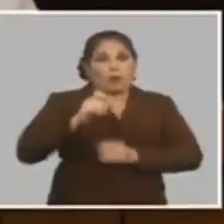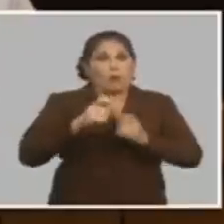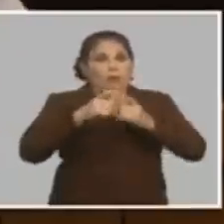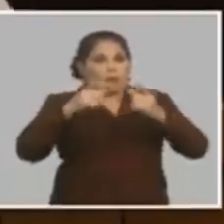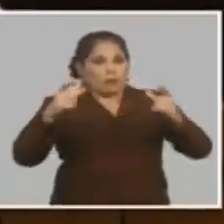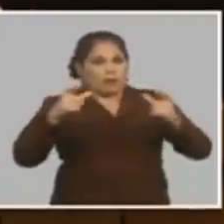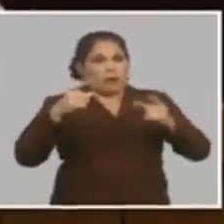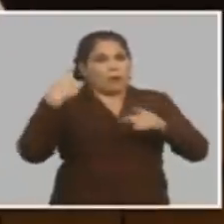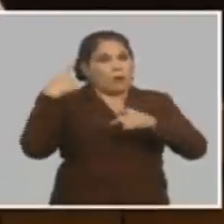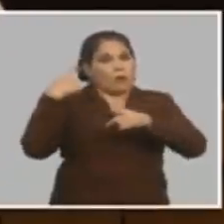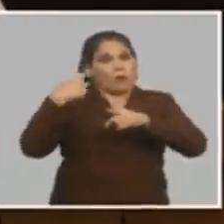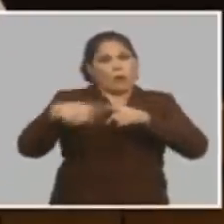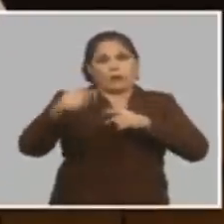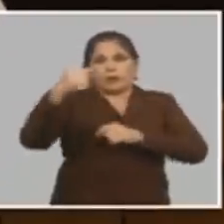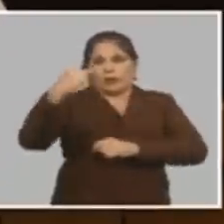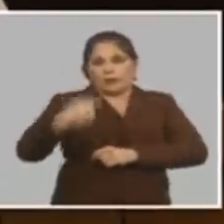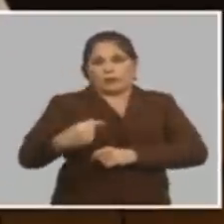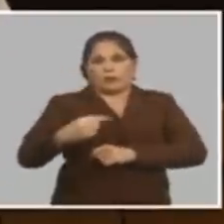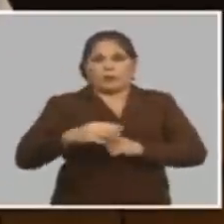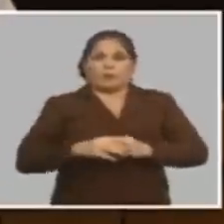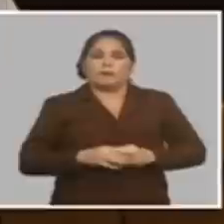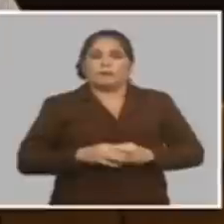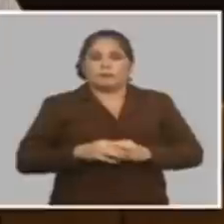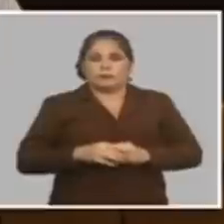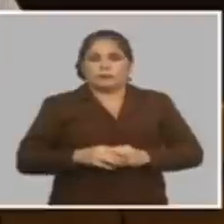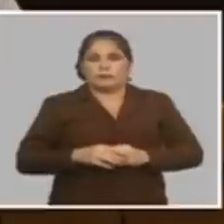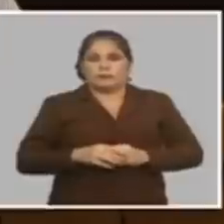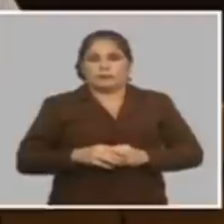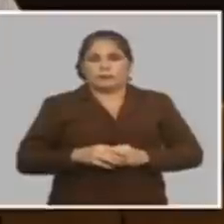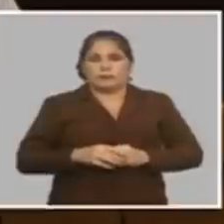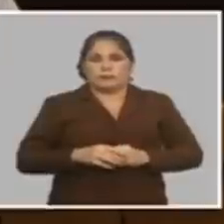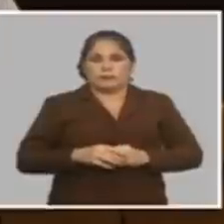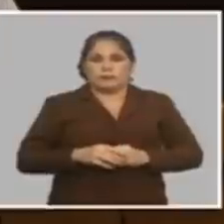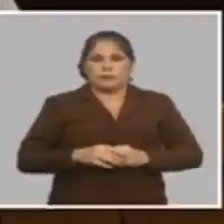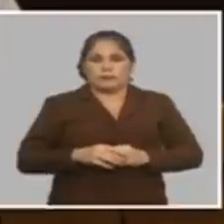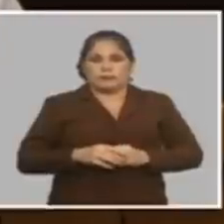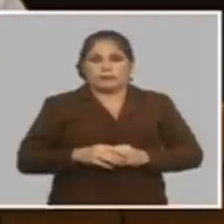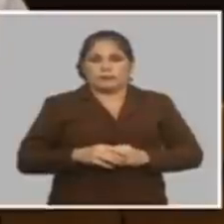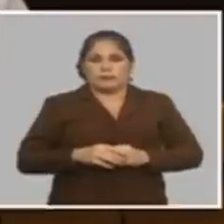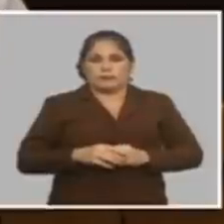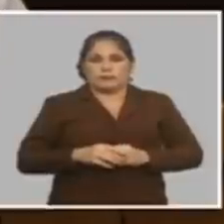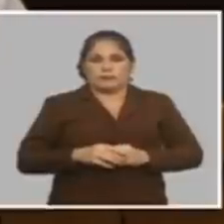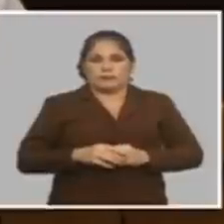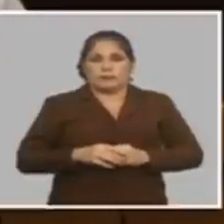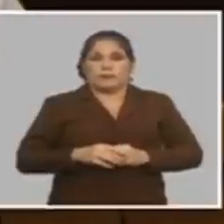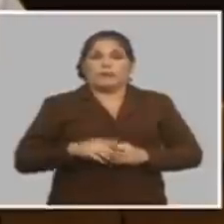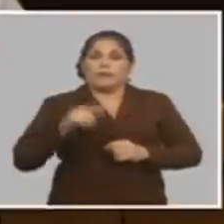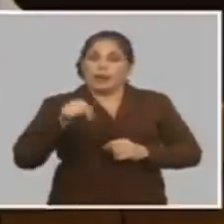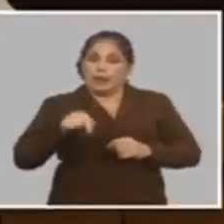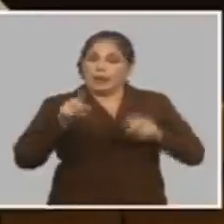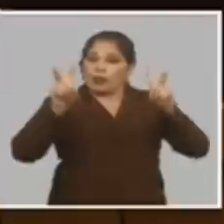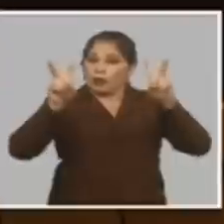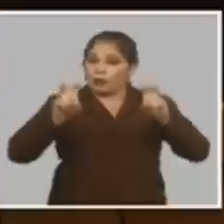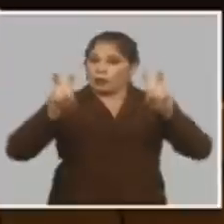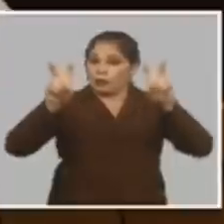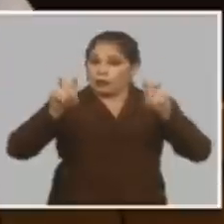grandes que que la canasta y que el salario mínimo y aquí viene un tema